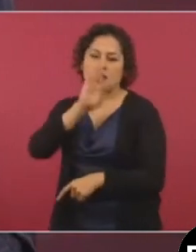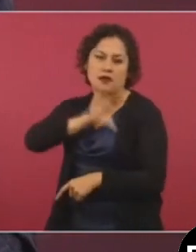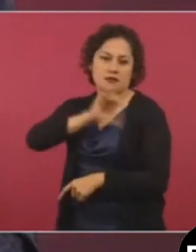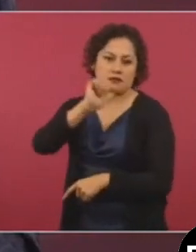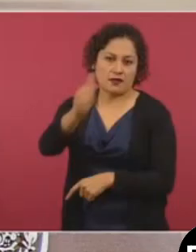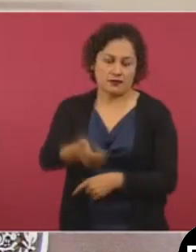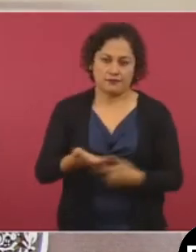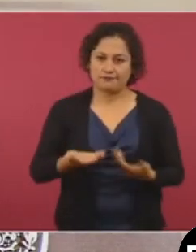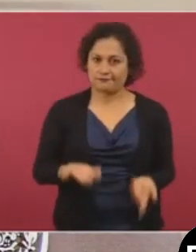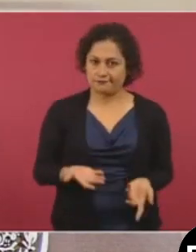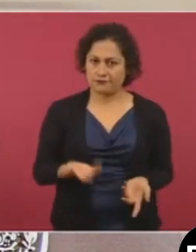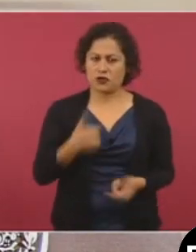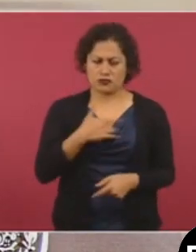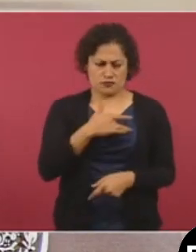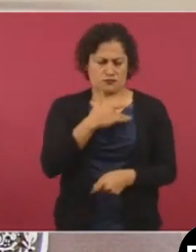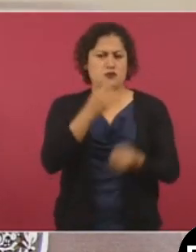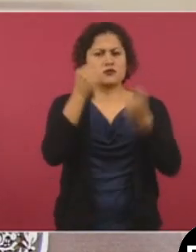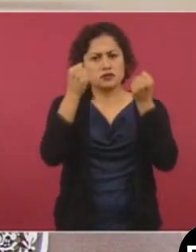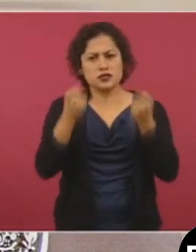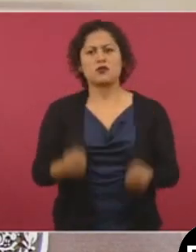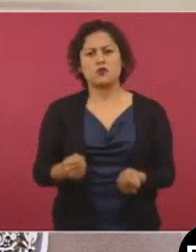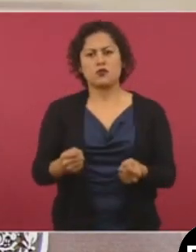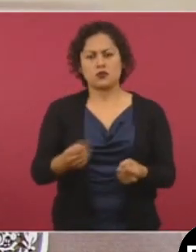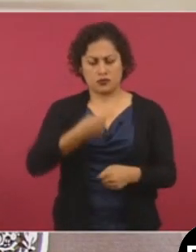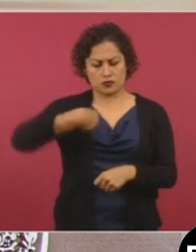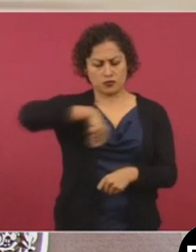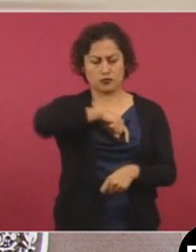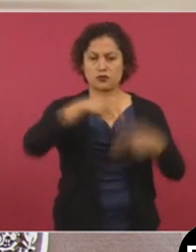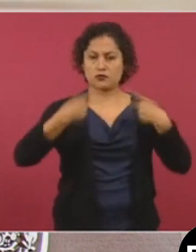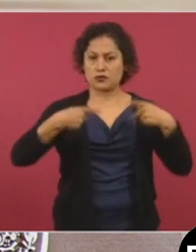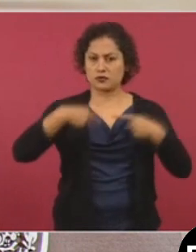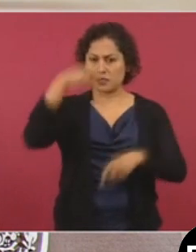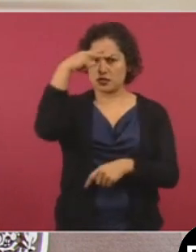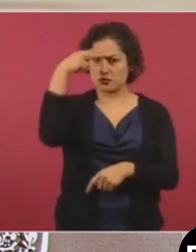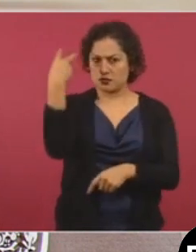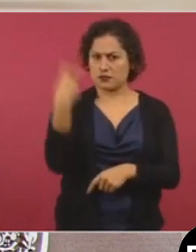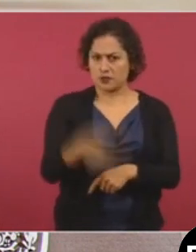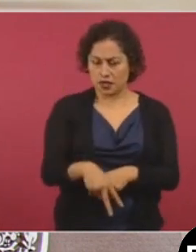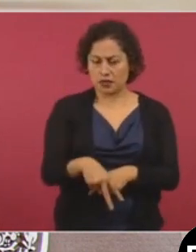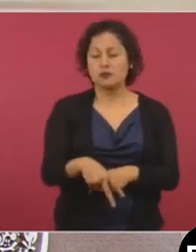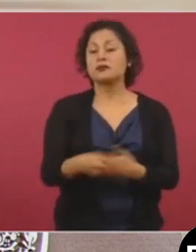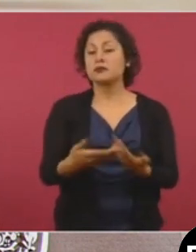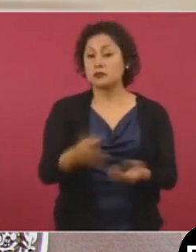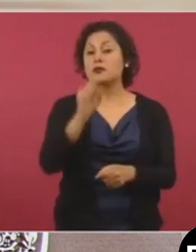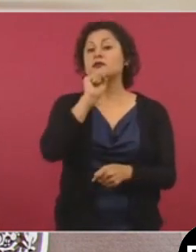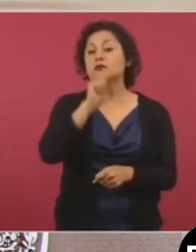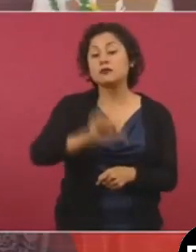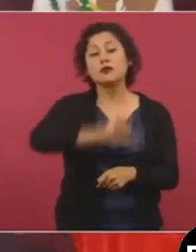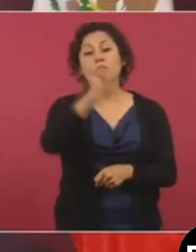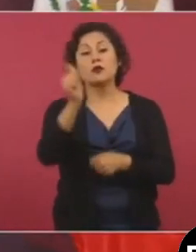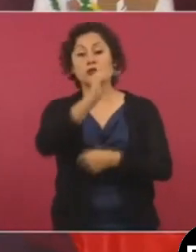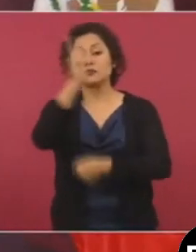sólo los mexicanos y también de otros países